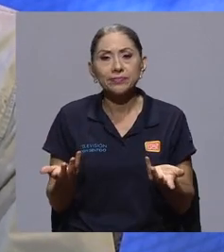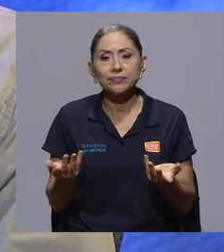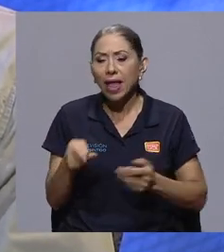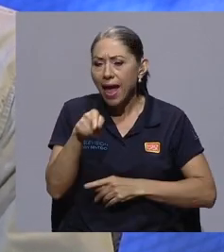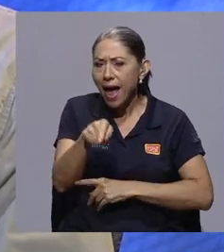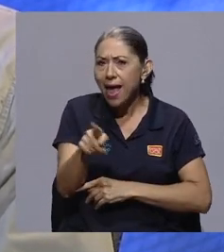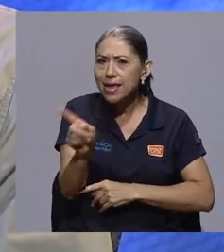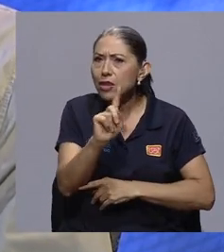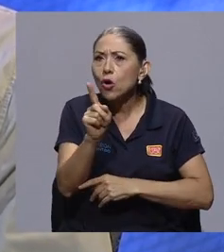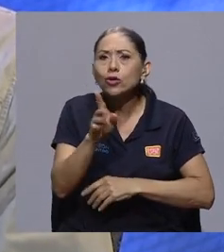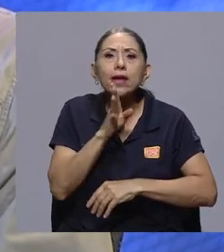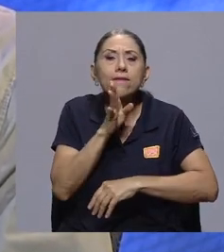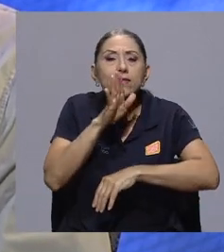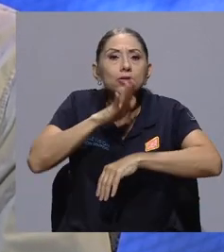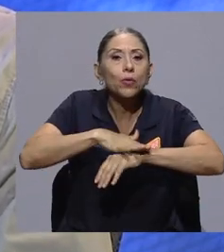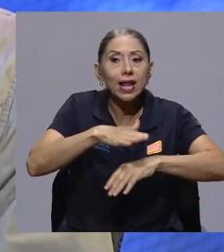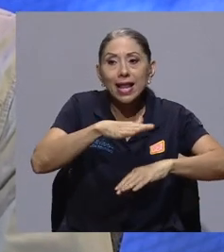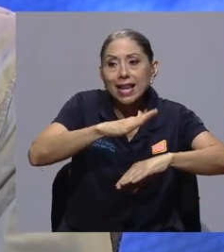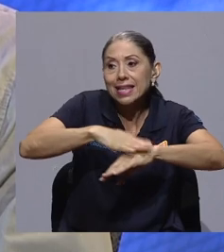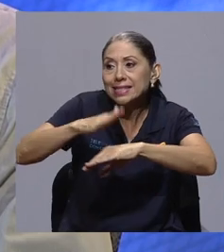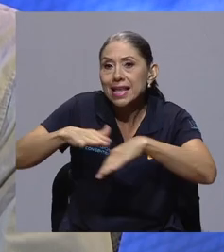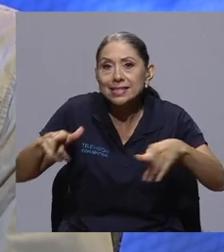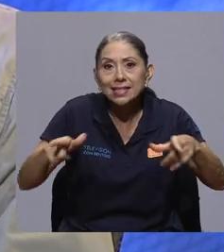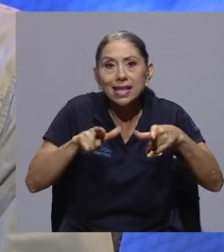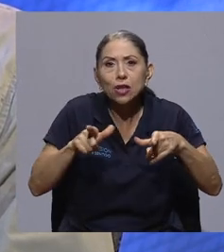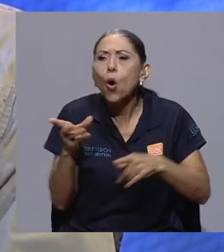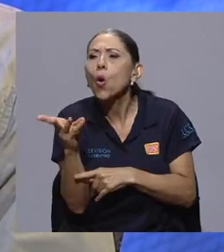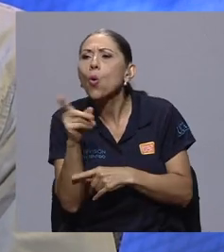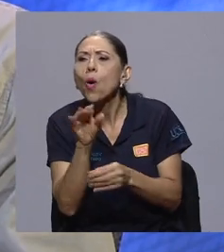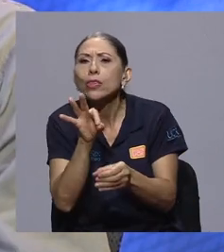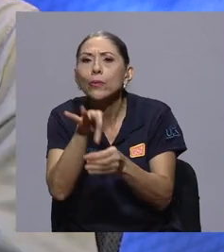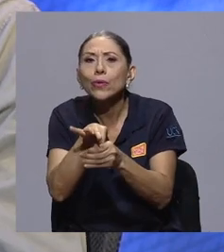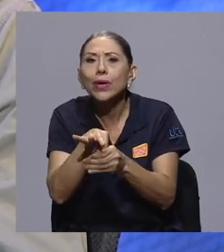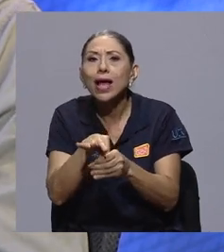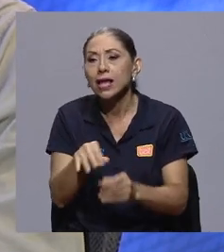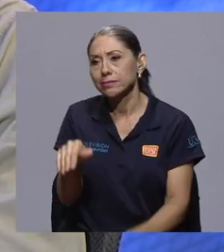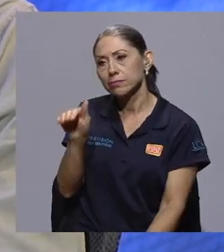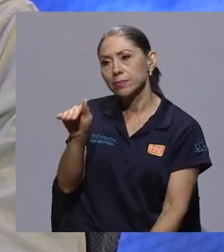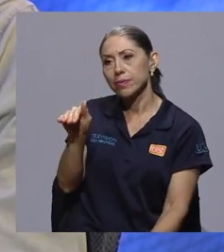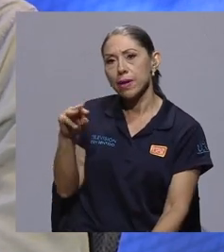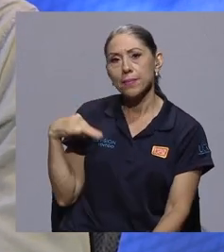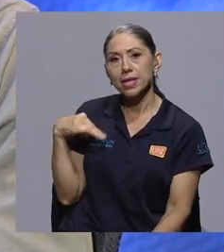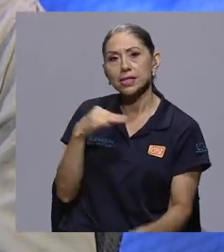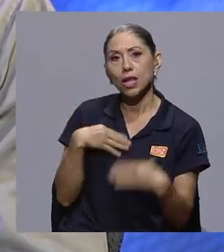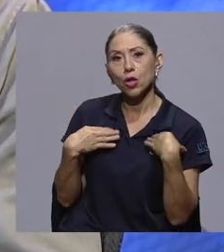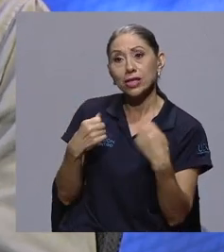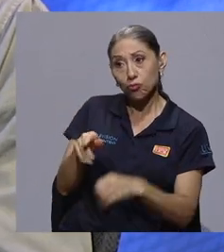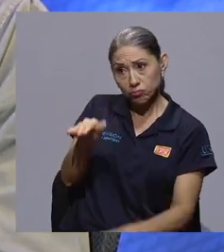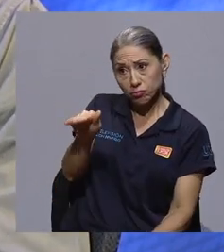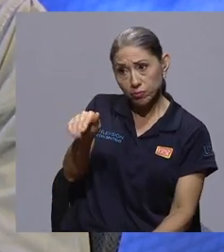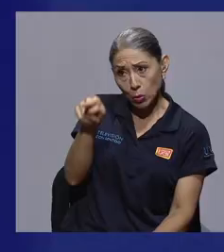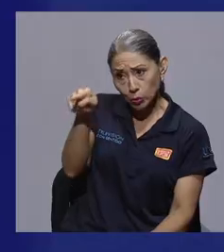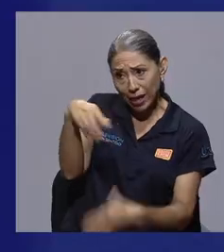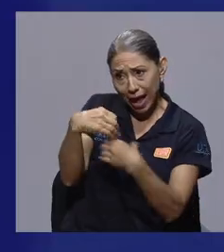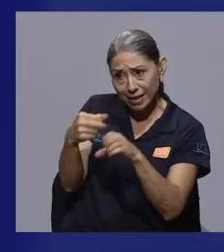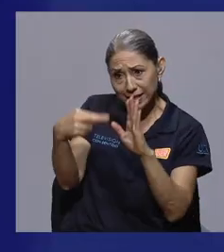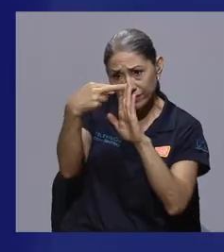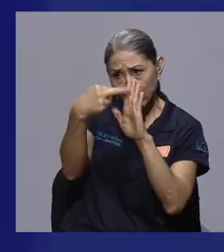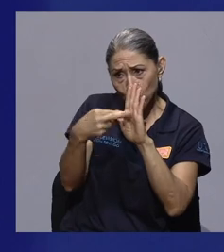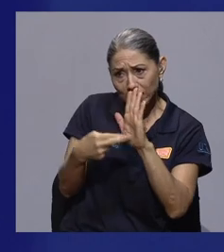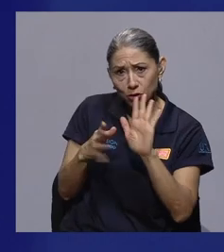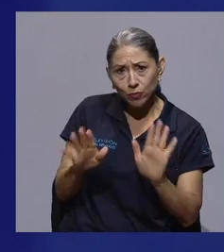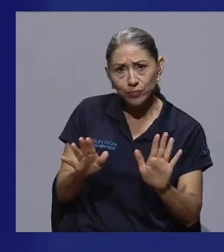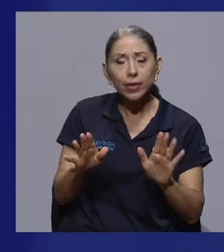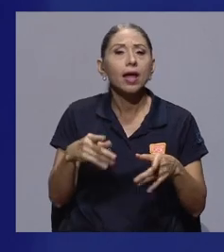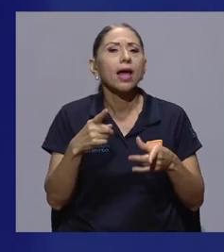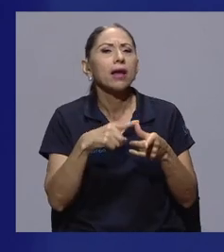definir las licencias y las cantidades, se le dice al Ministerio de Salud que haga la regulación. Y